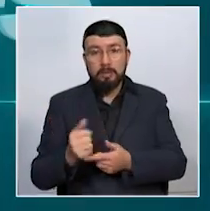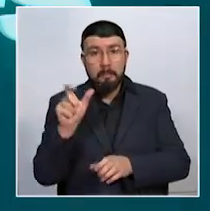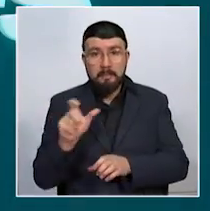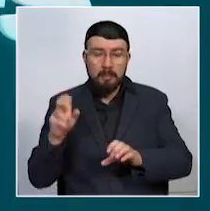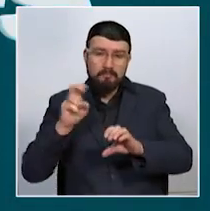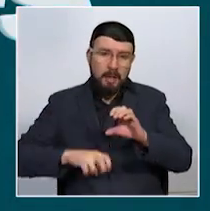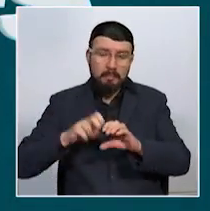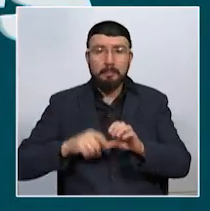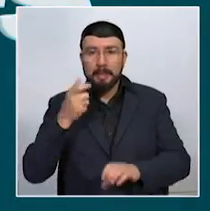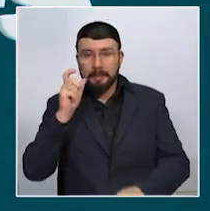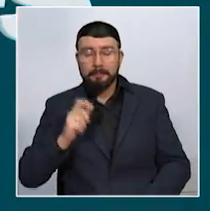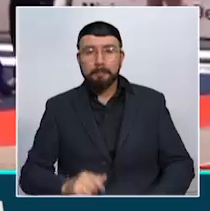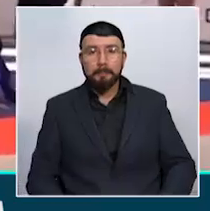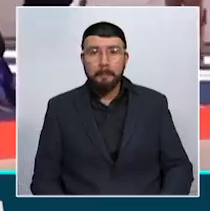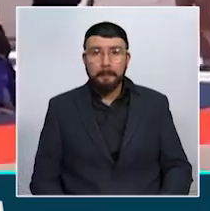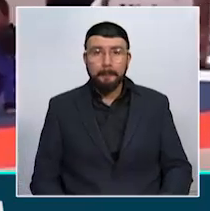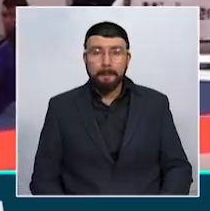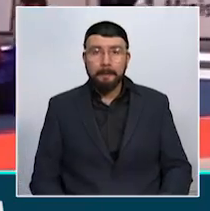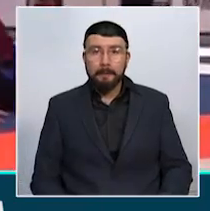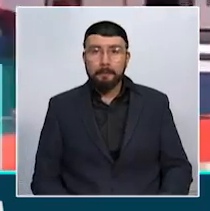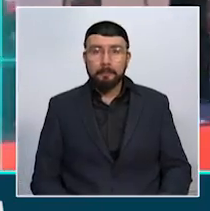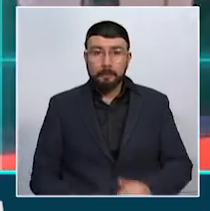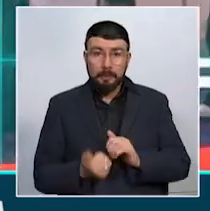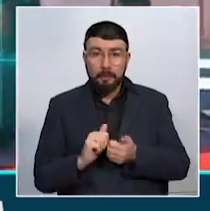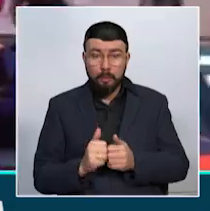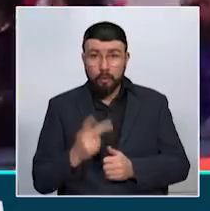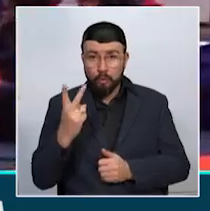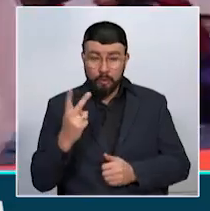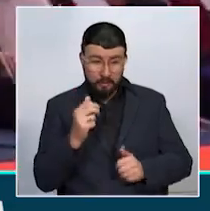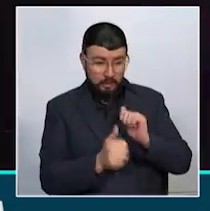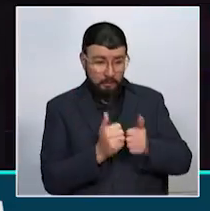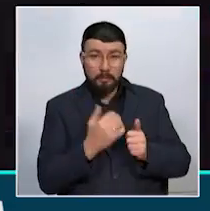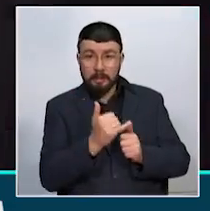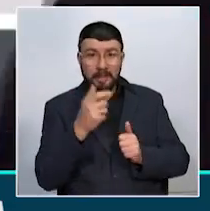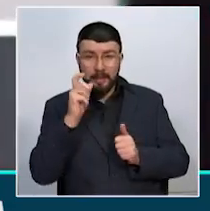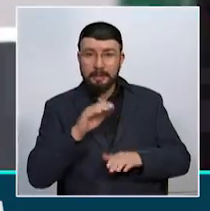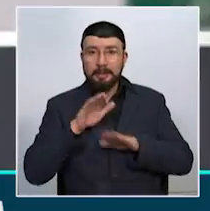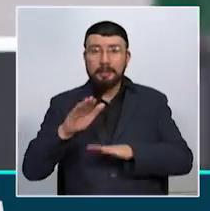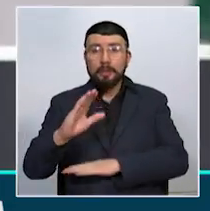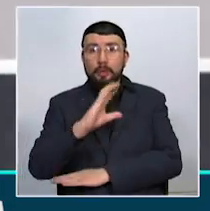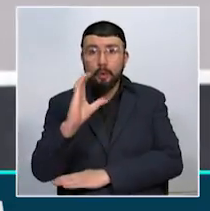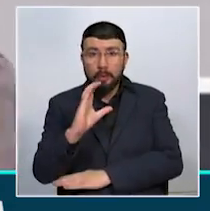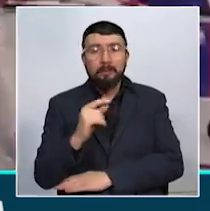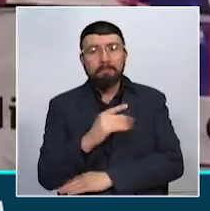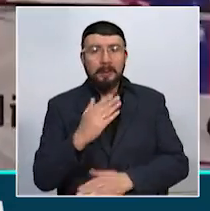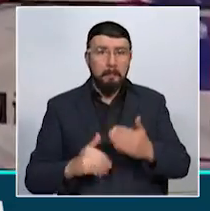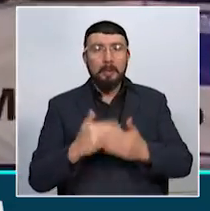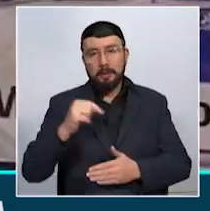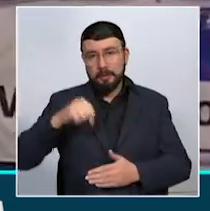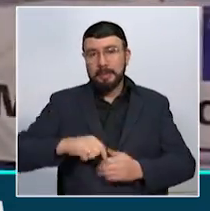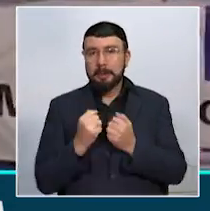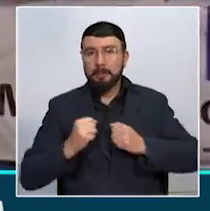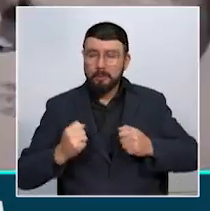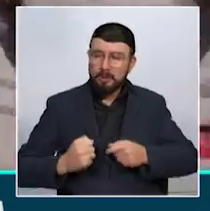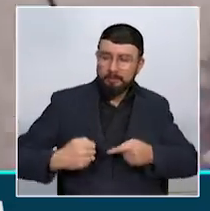Y en los deportes. Con dos deportistas caldenses que representan a Colombia, comenzó hoy en Bogotá el